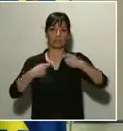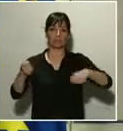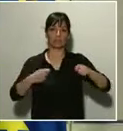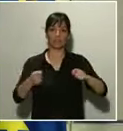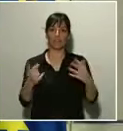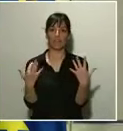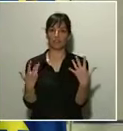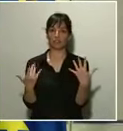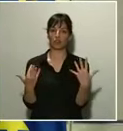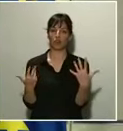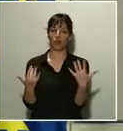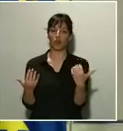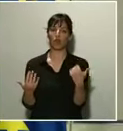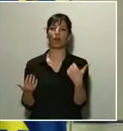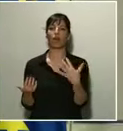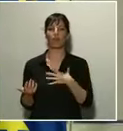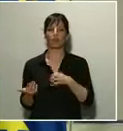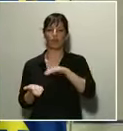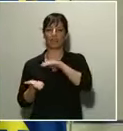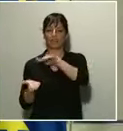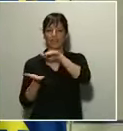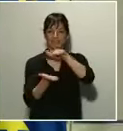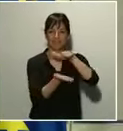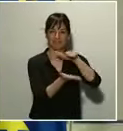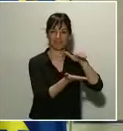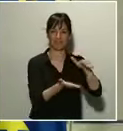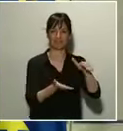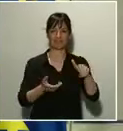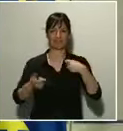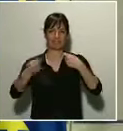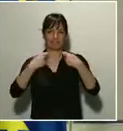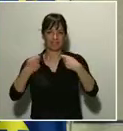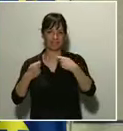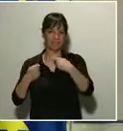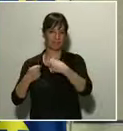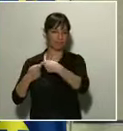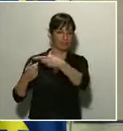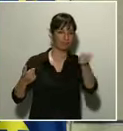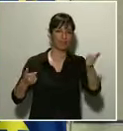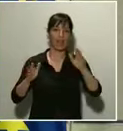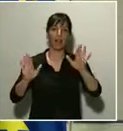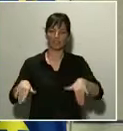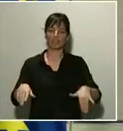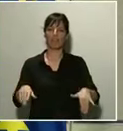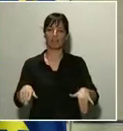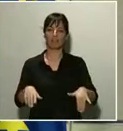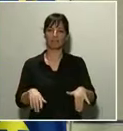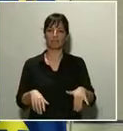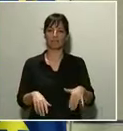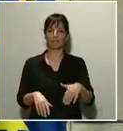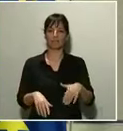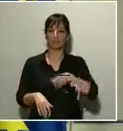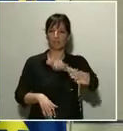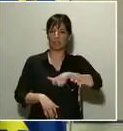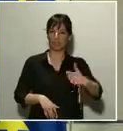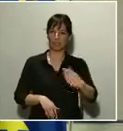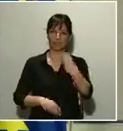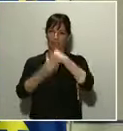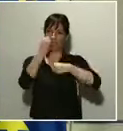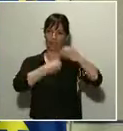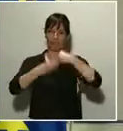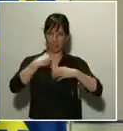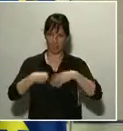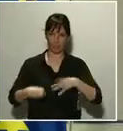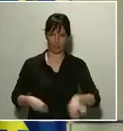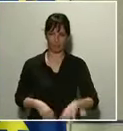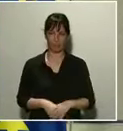abastecimiento de la industria y la distribución y consiguientemente la alimentación de todos. Si en las